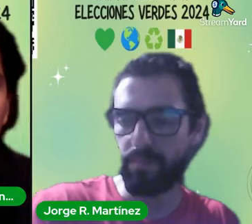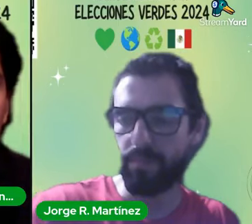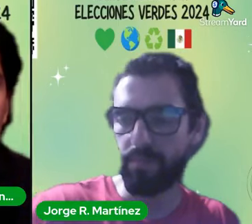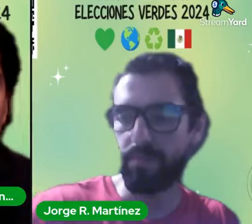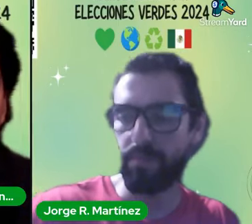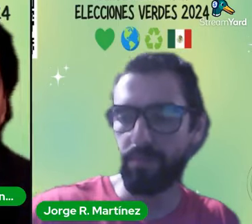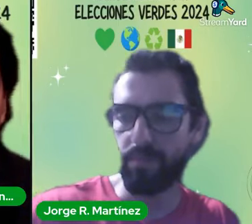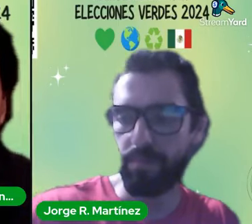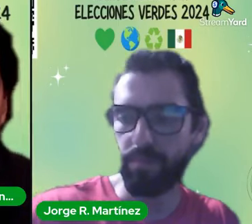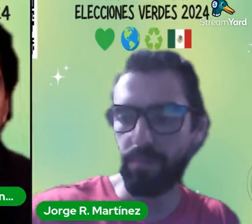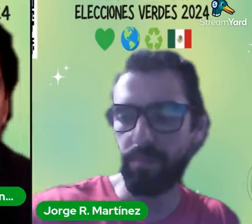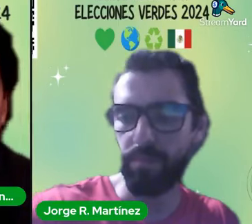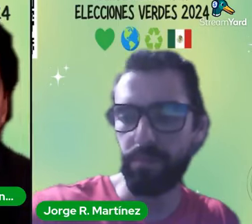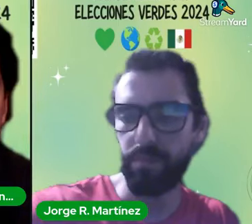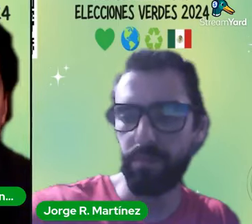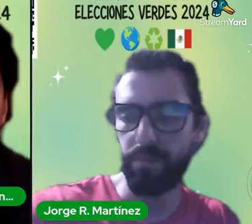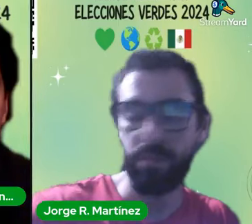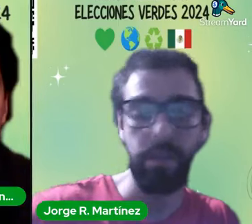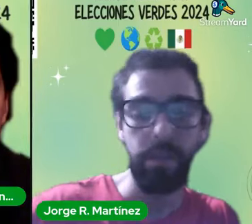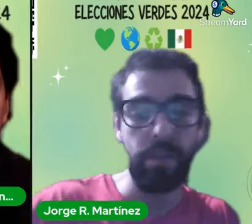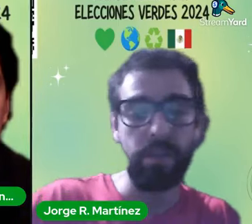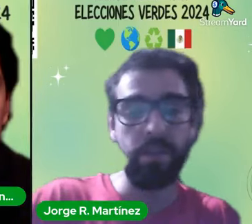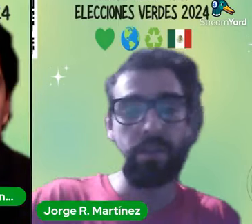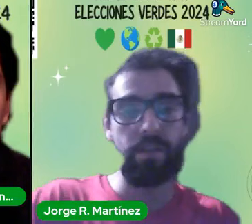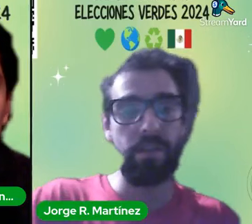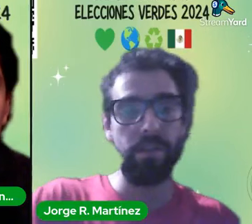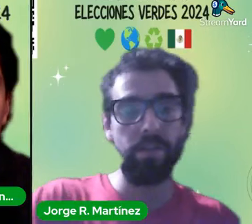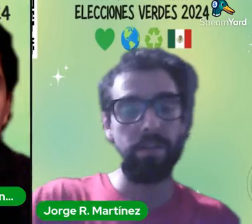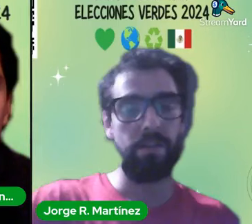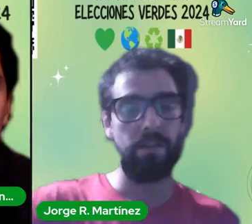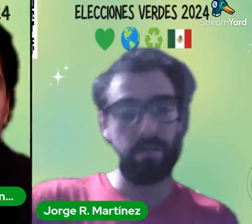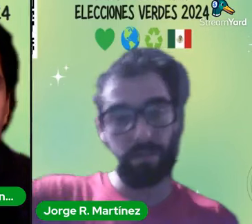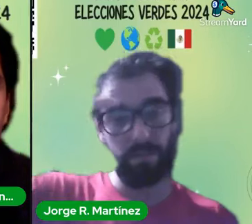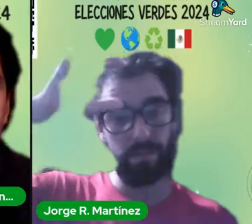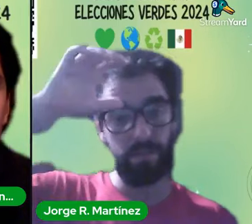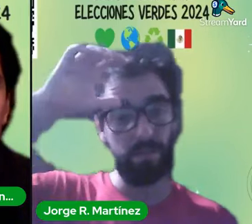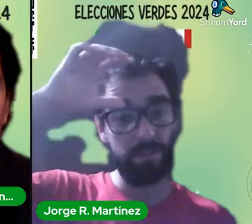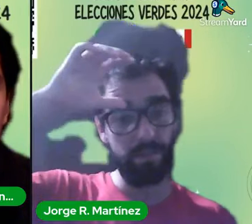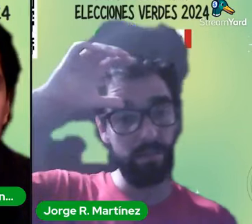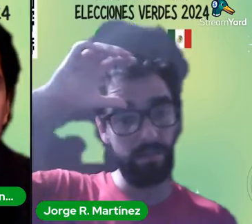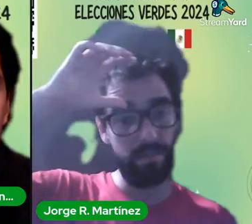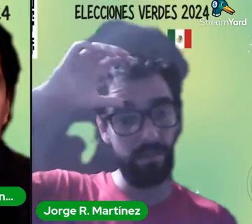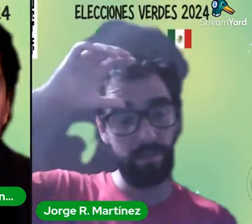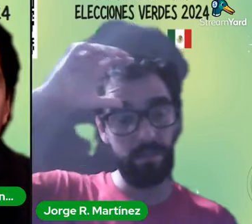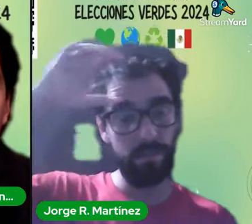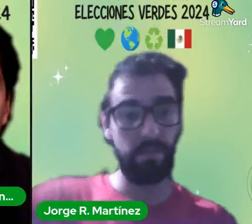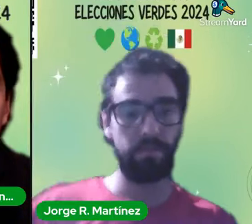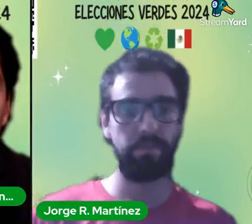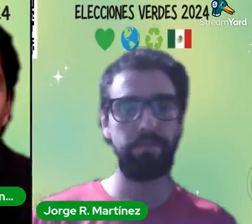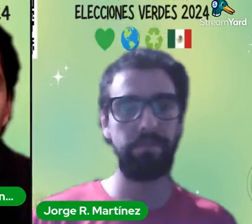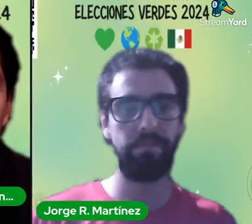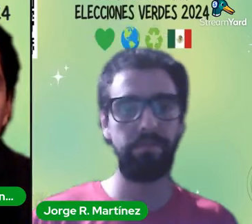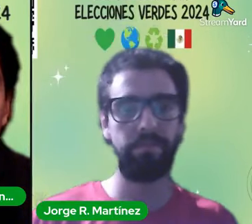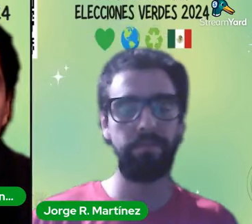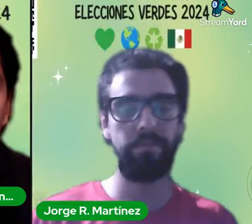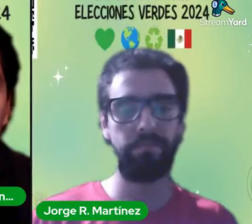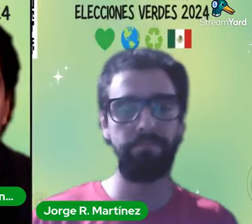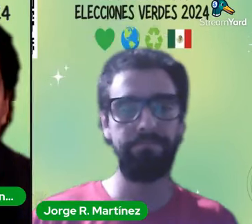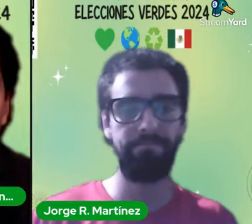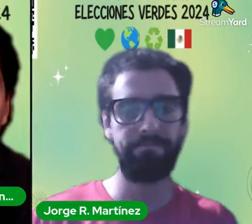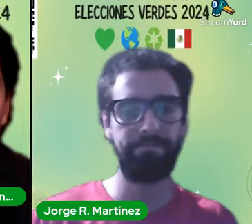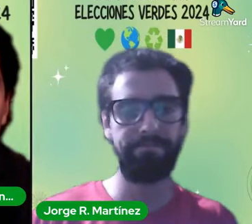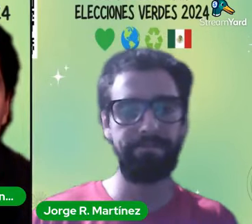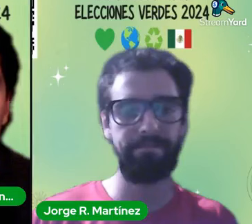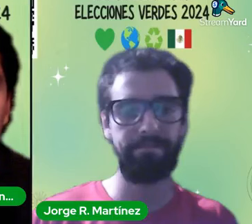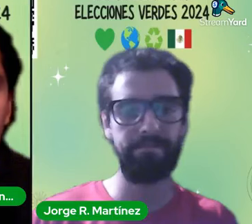generaciones y muchísimas gracias nuevamente desde el observatorio ciudadano activista en este primer debate a jefatura de gobierno por la ciudad de